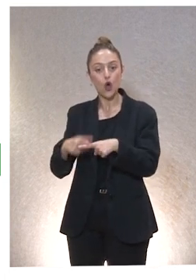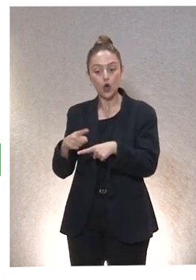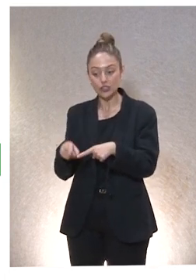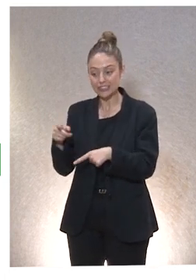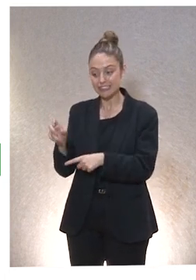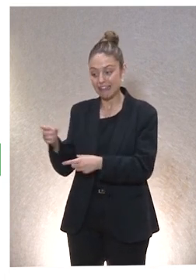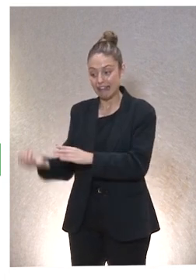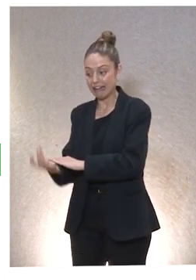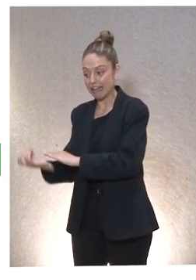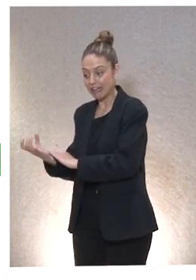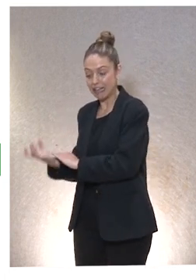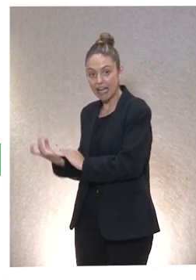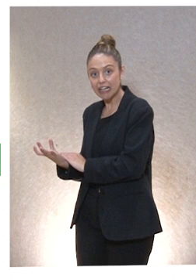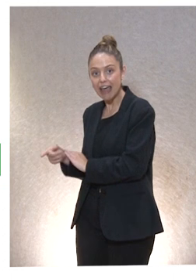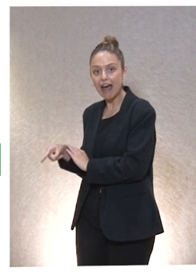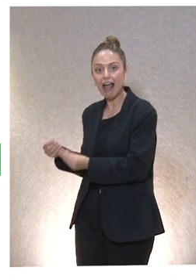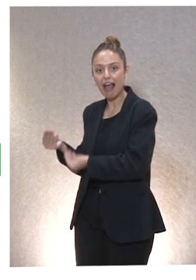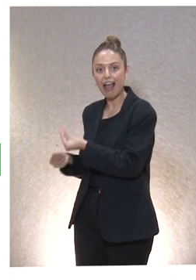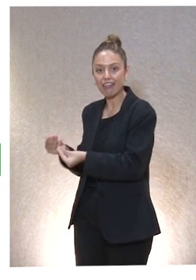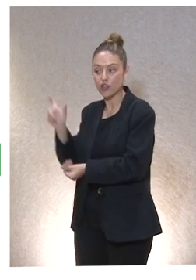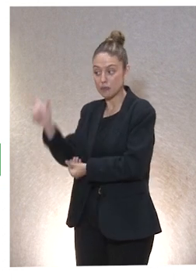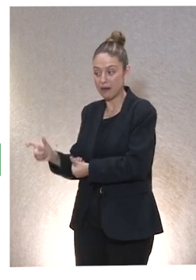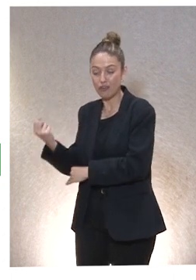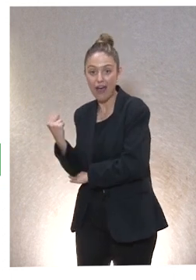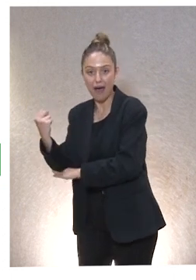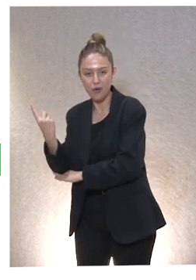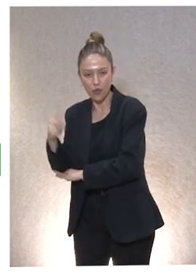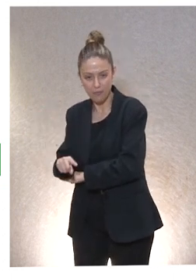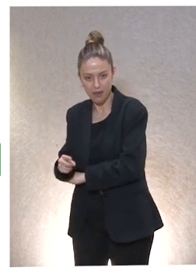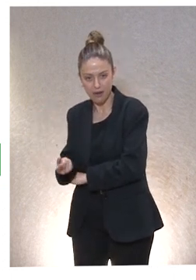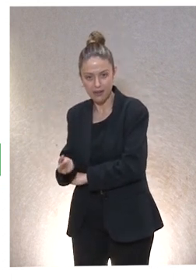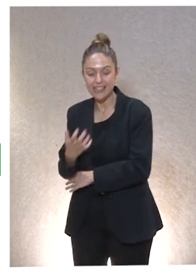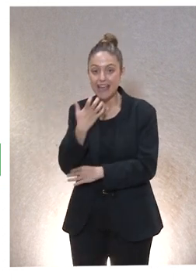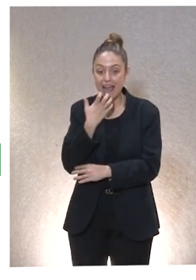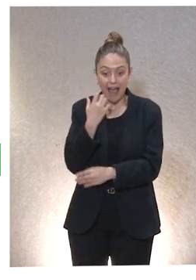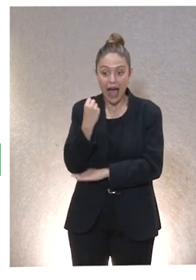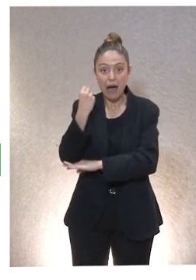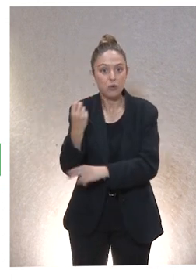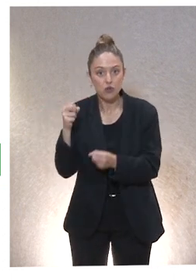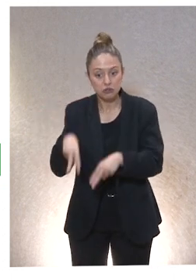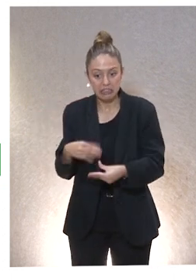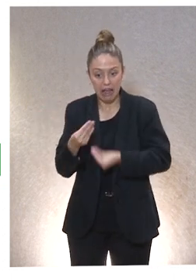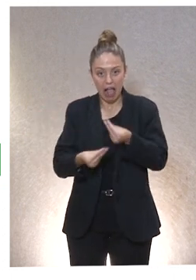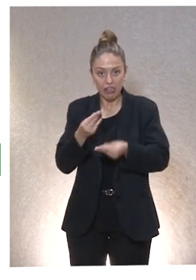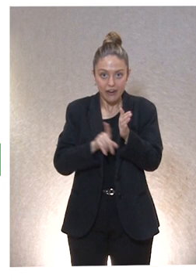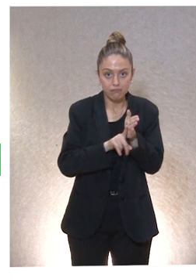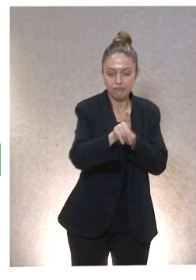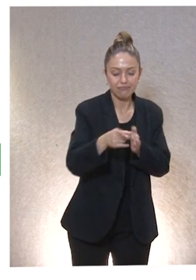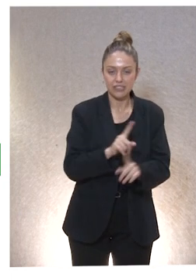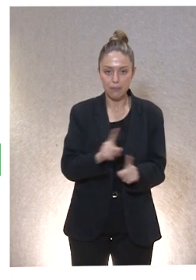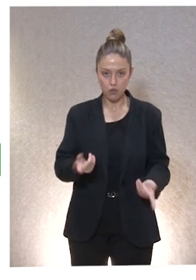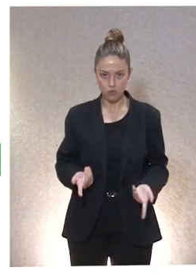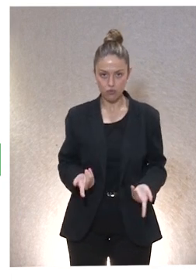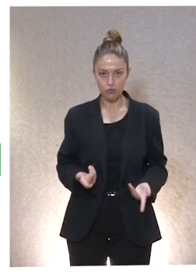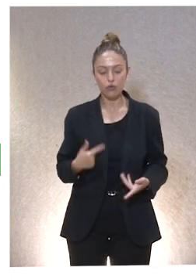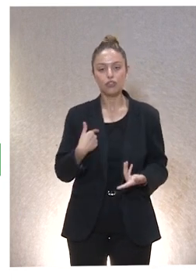crearlos, para realizarnos. Sin esos apoyos no podemos realizarnos. Dependemos de esos apoyos de otras